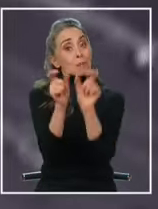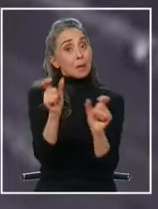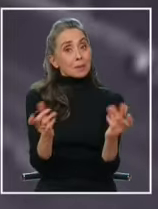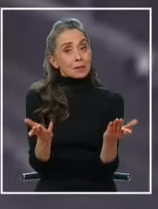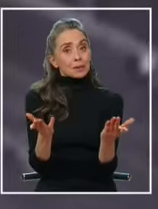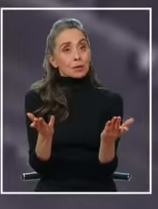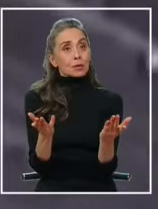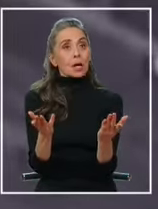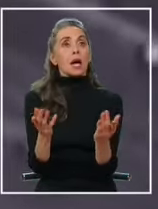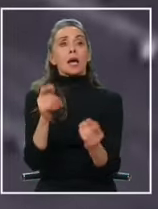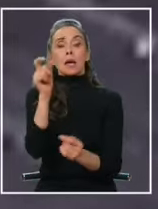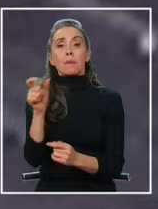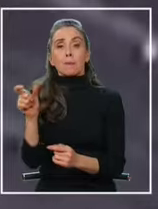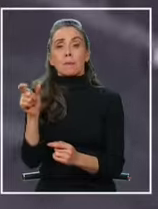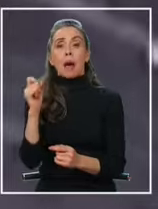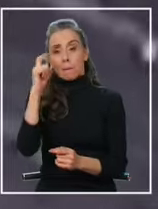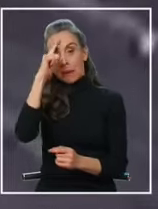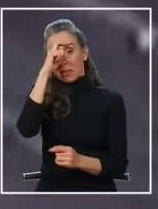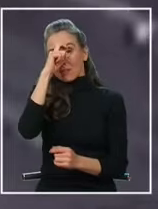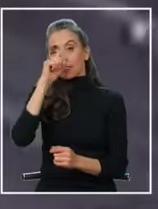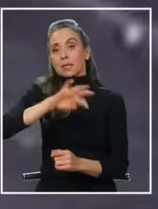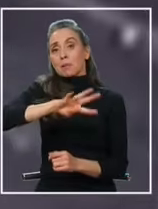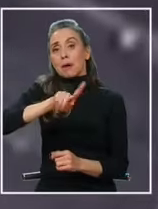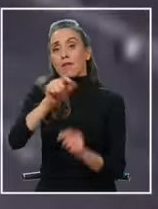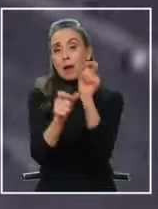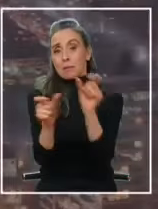menos les hace la tarea más difícil.